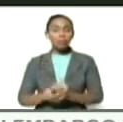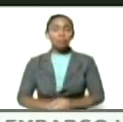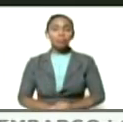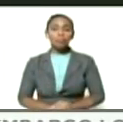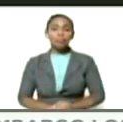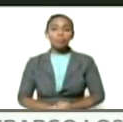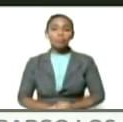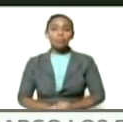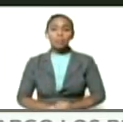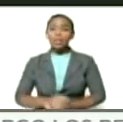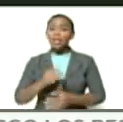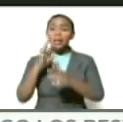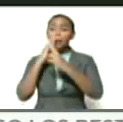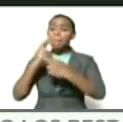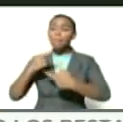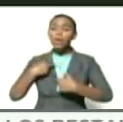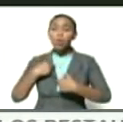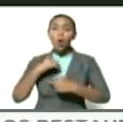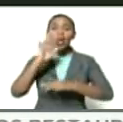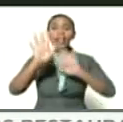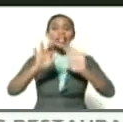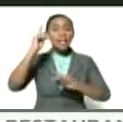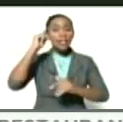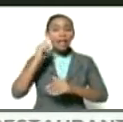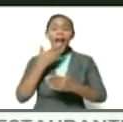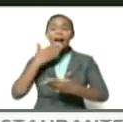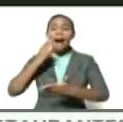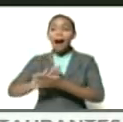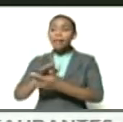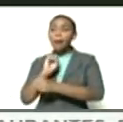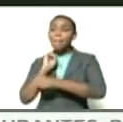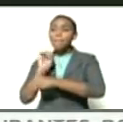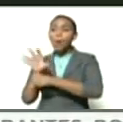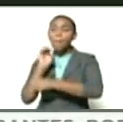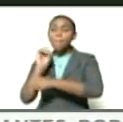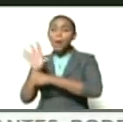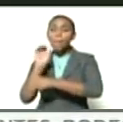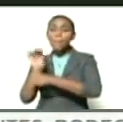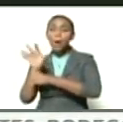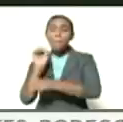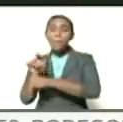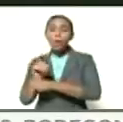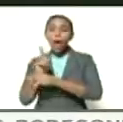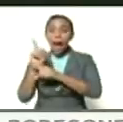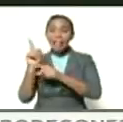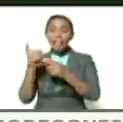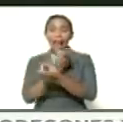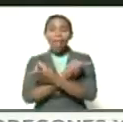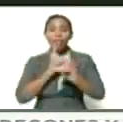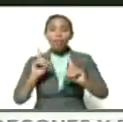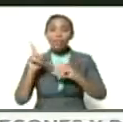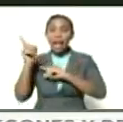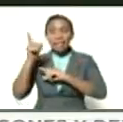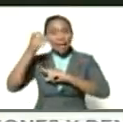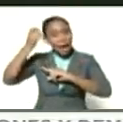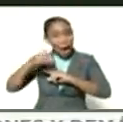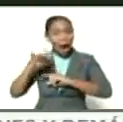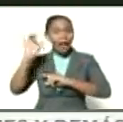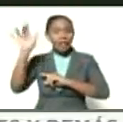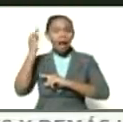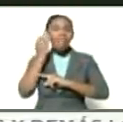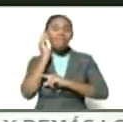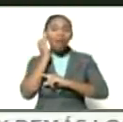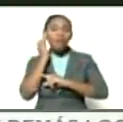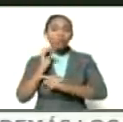Y no han contestado en más de 15 días las cartas que hemos enviado. Esa la democracia que cree Facebook y que